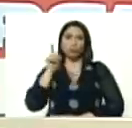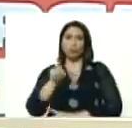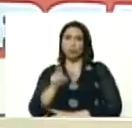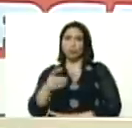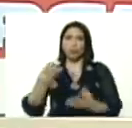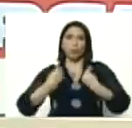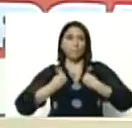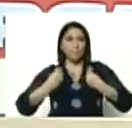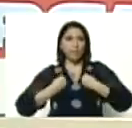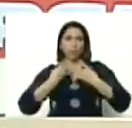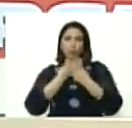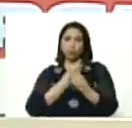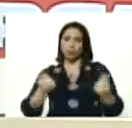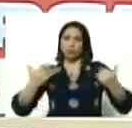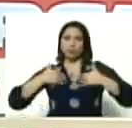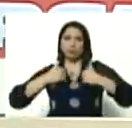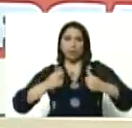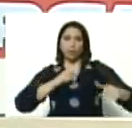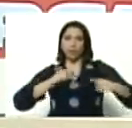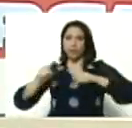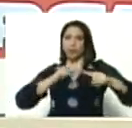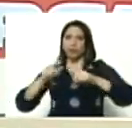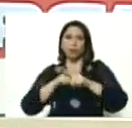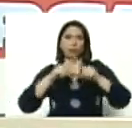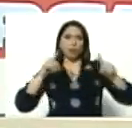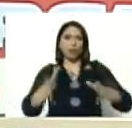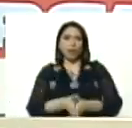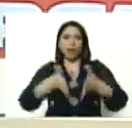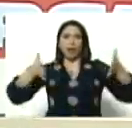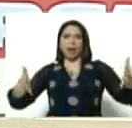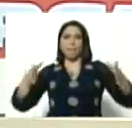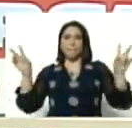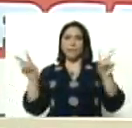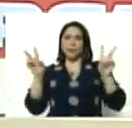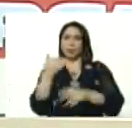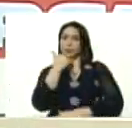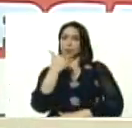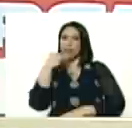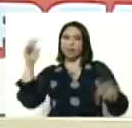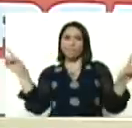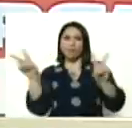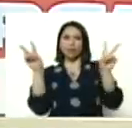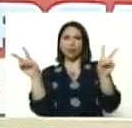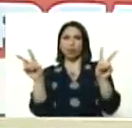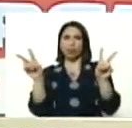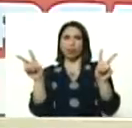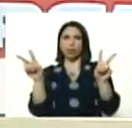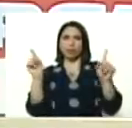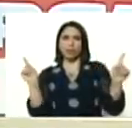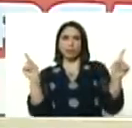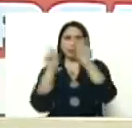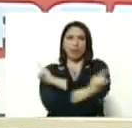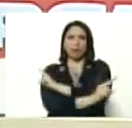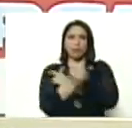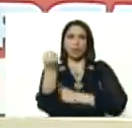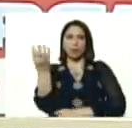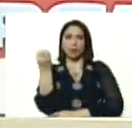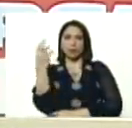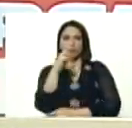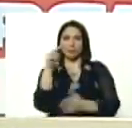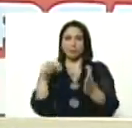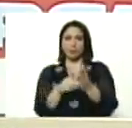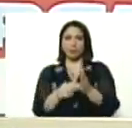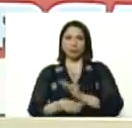vivos, sanos y activos, para la gran victoria, que se avecina, la victoria, del cambio, en la asamblea